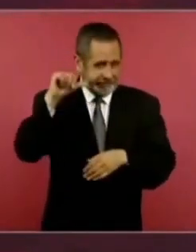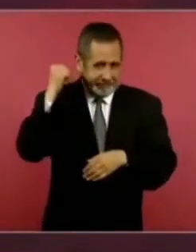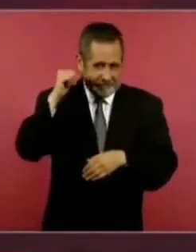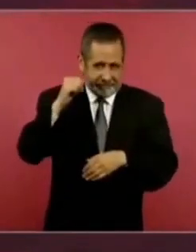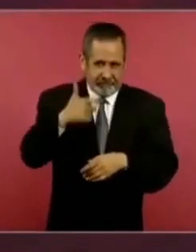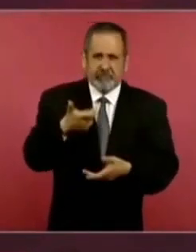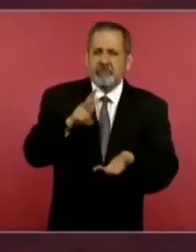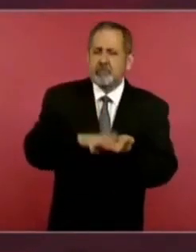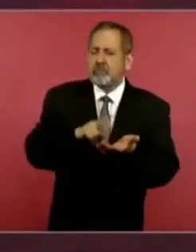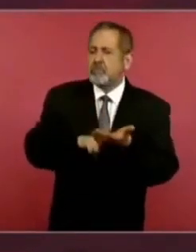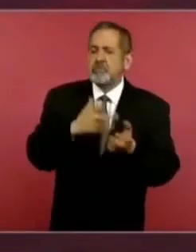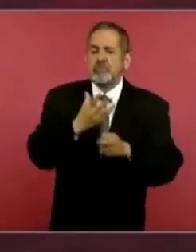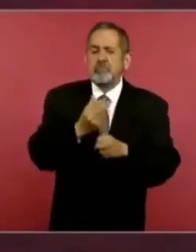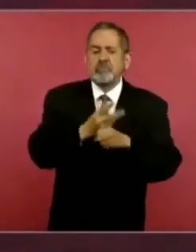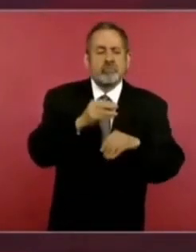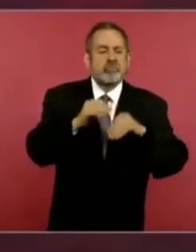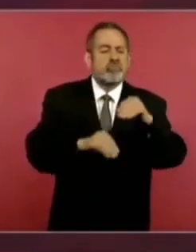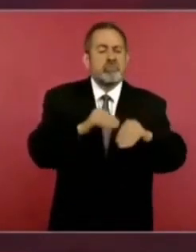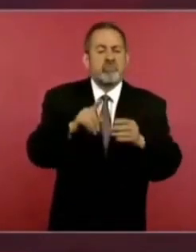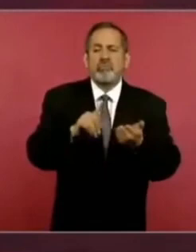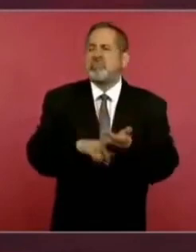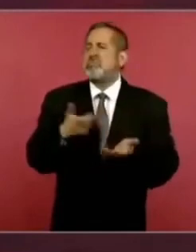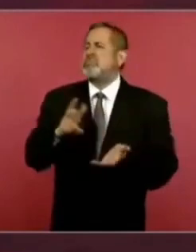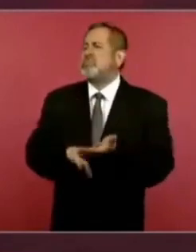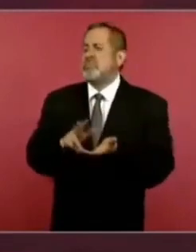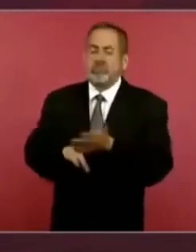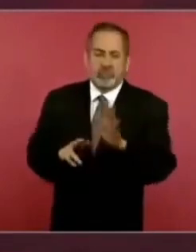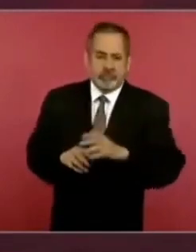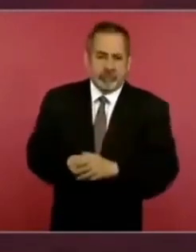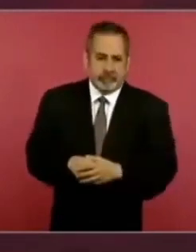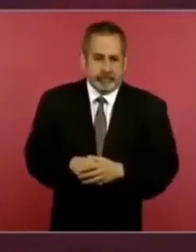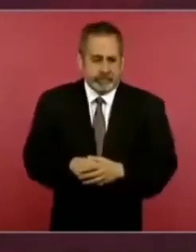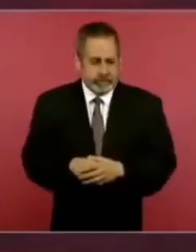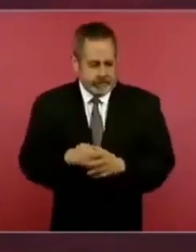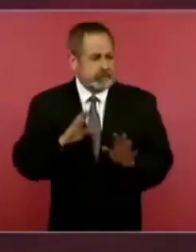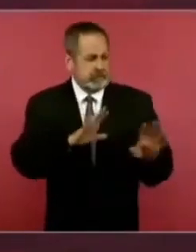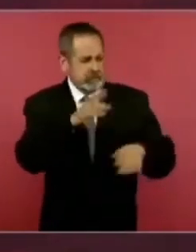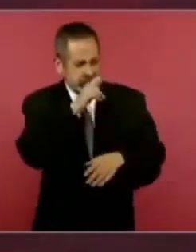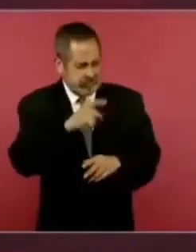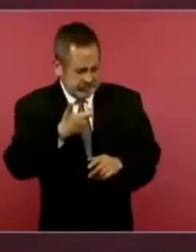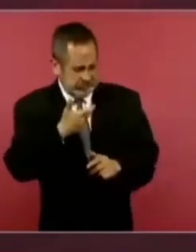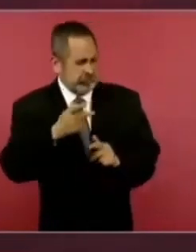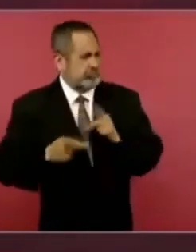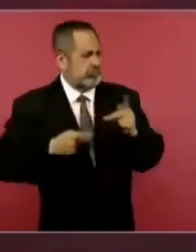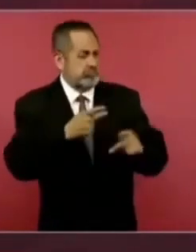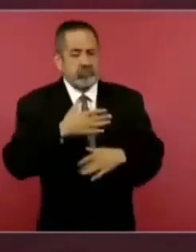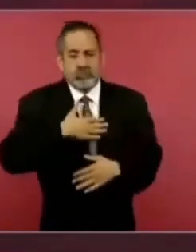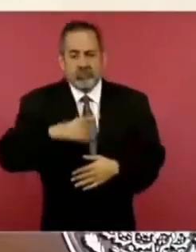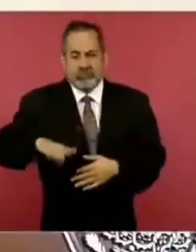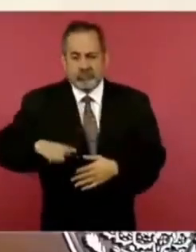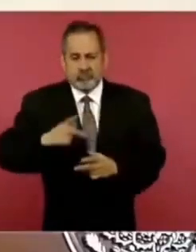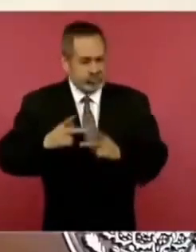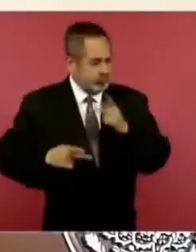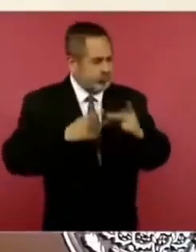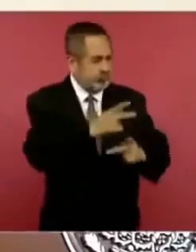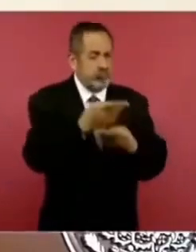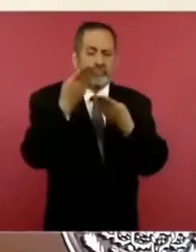se supone que tienen un crédito con un banco.